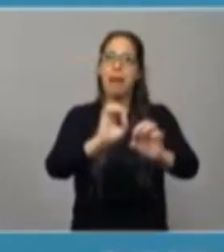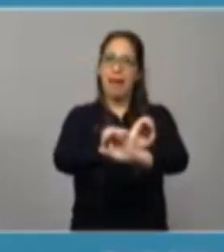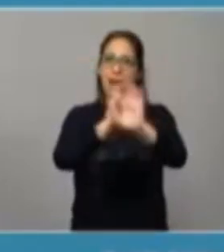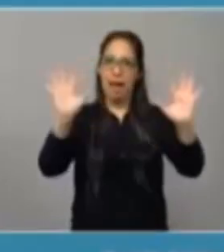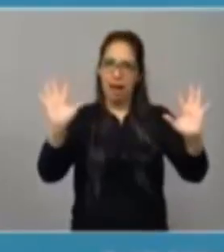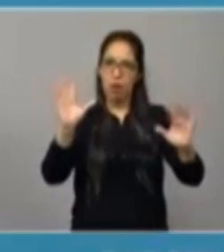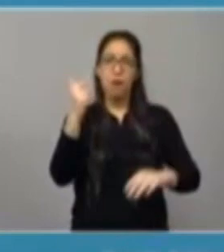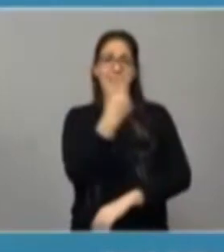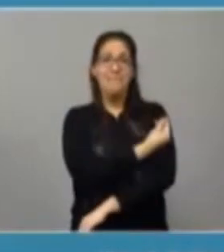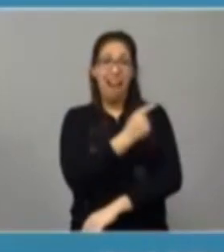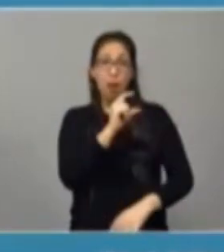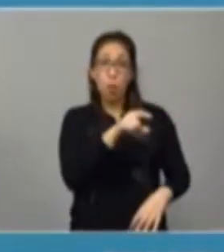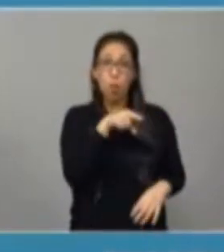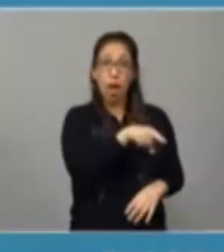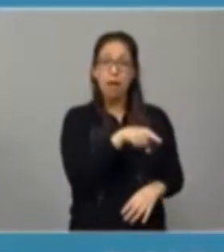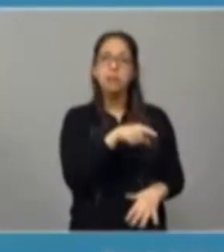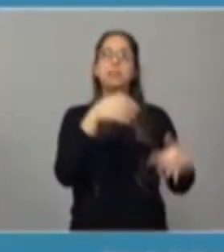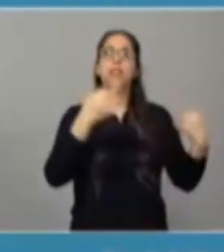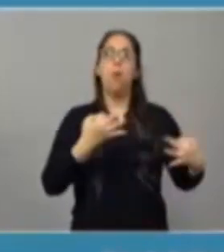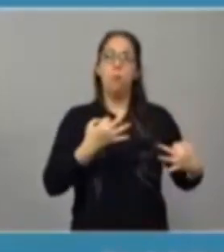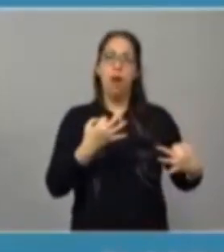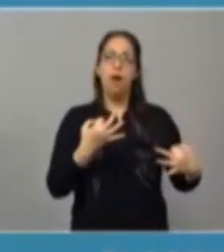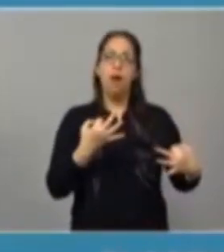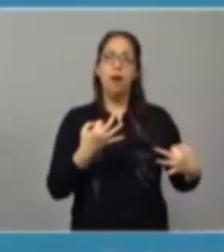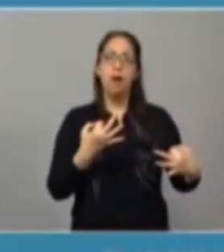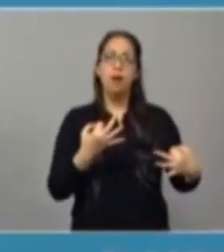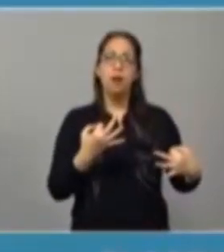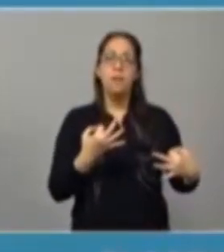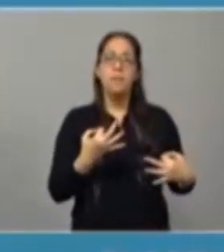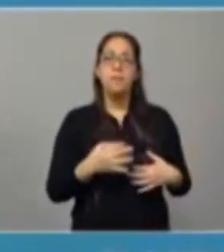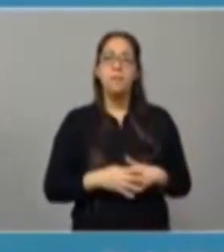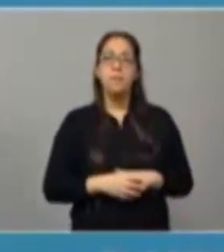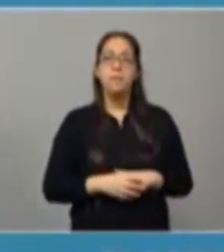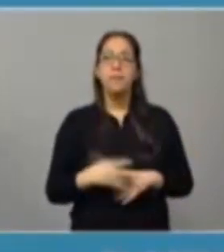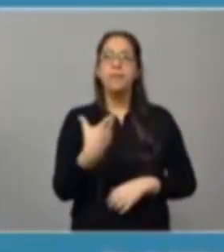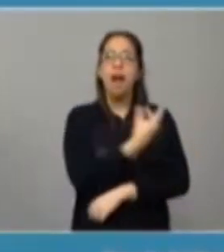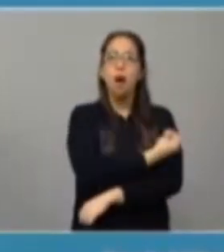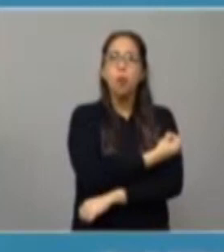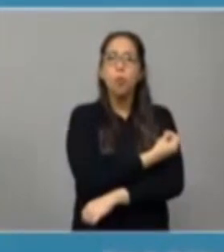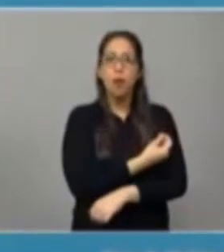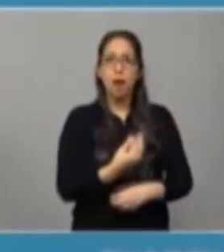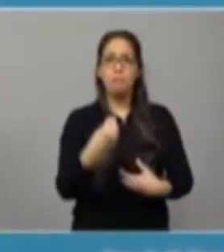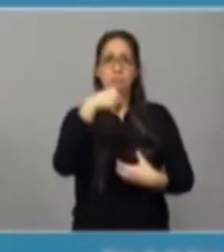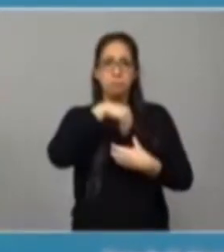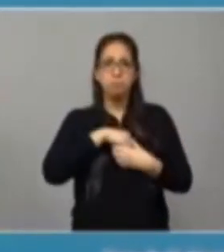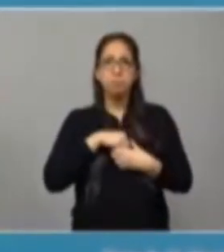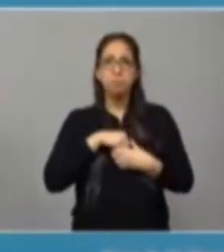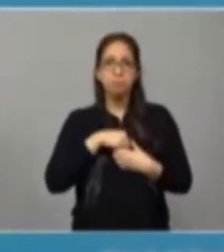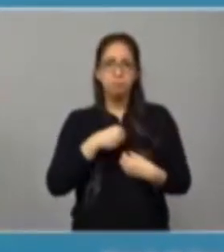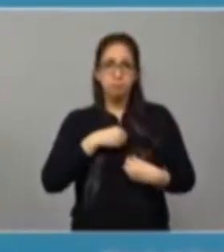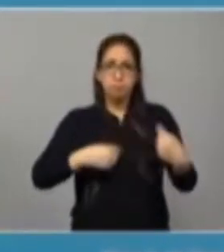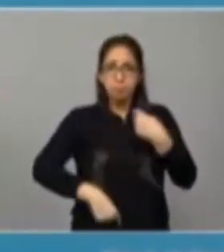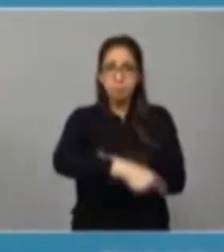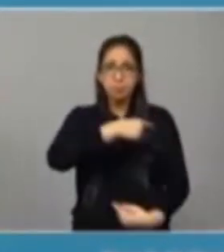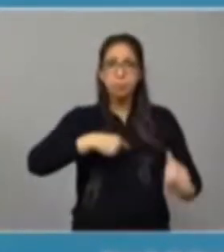Esta es una vacuna segura, es una vacuna que tiene una eficacia del 80% para